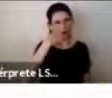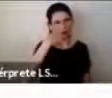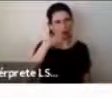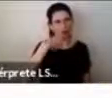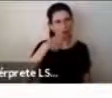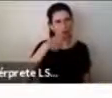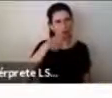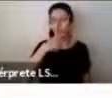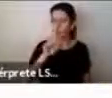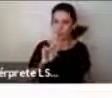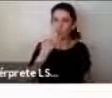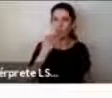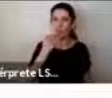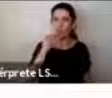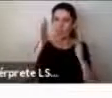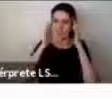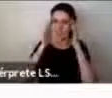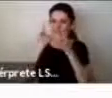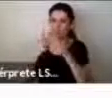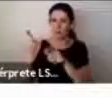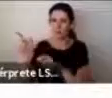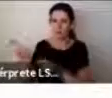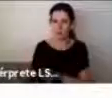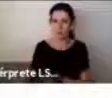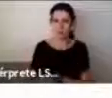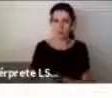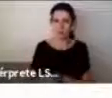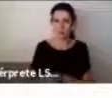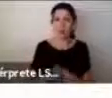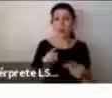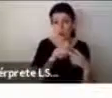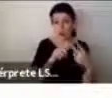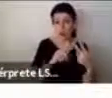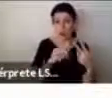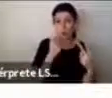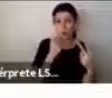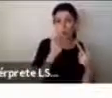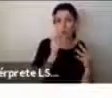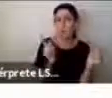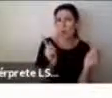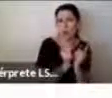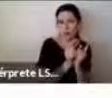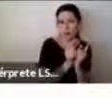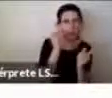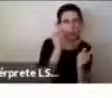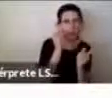versiones una versión para más pequeños que tiene menos casilleros y otro que es para más graves